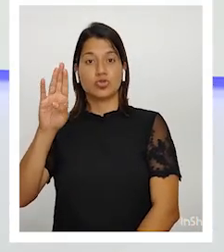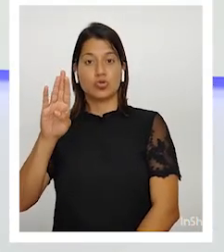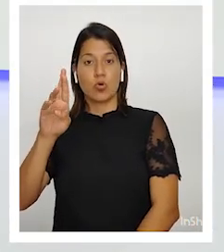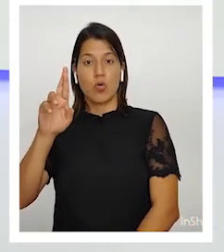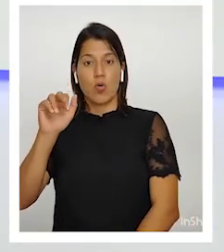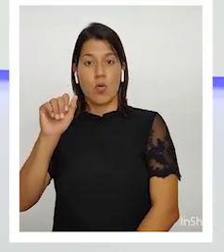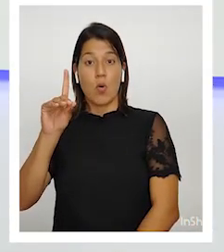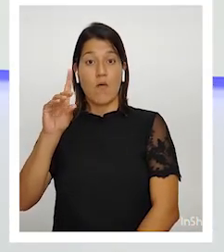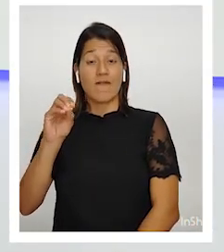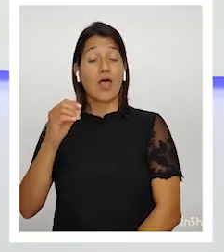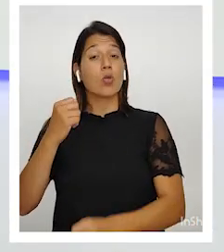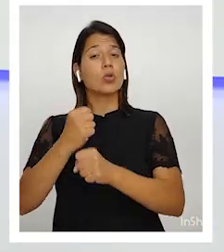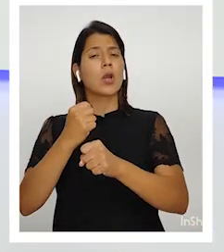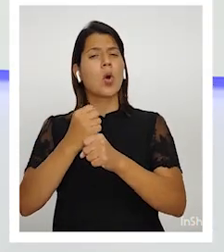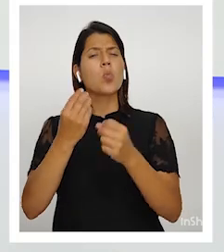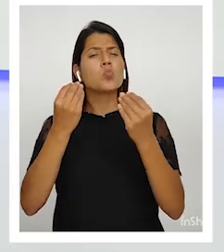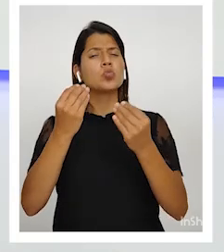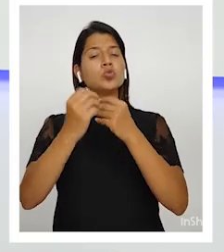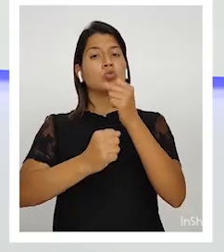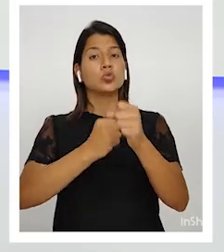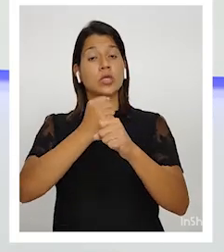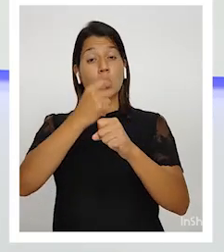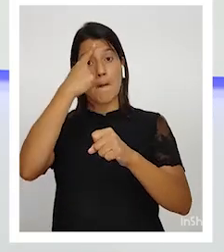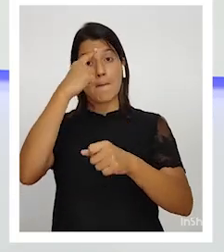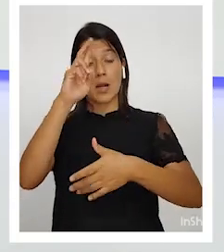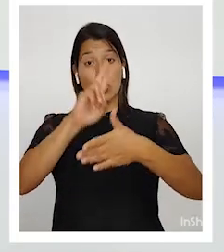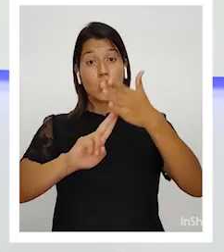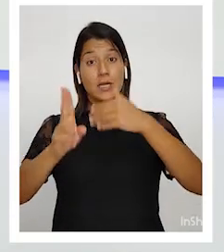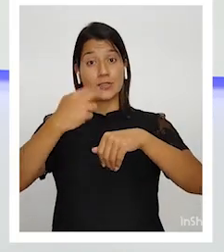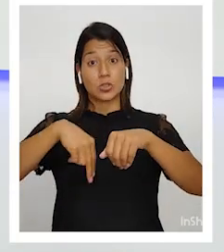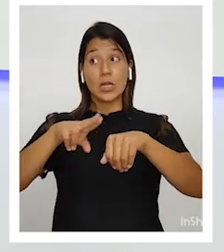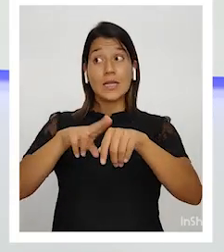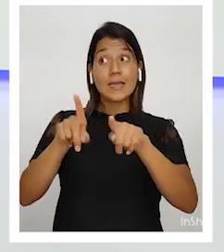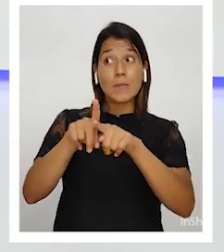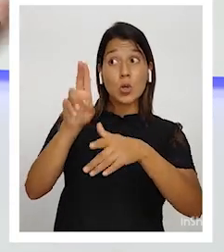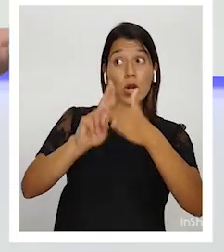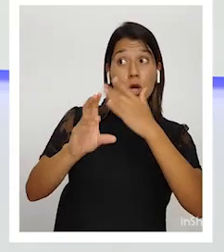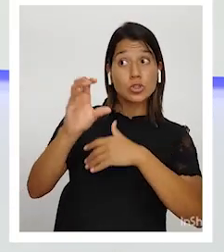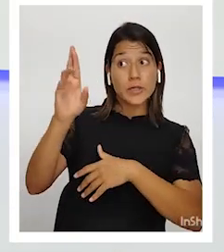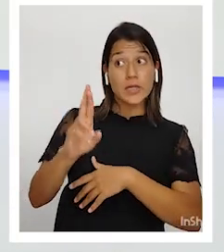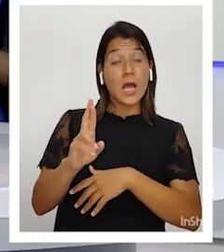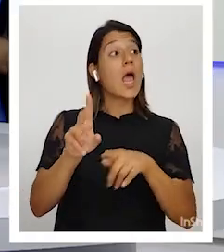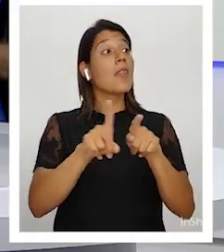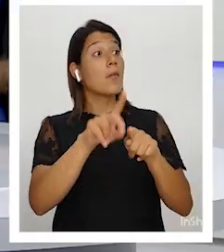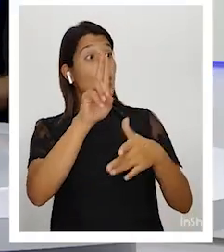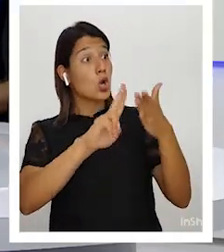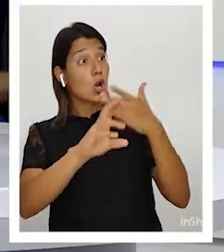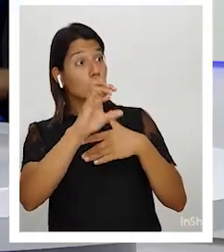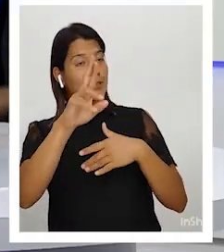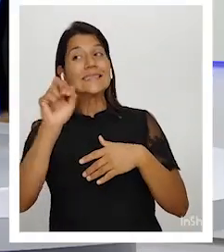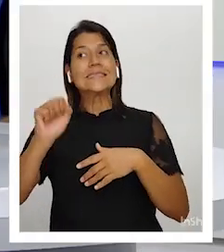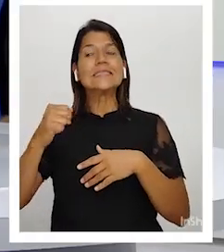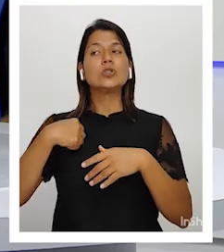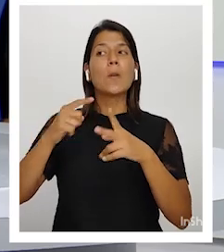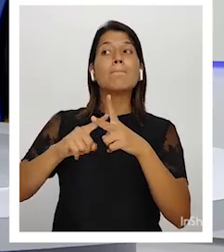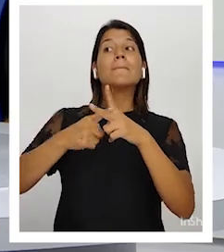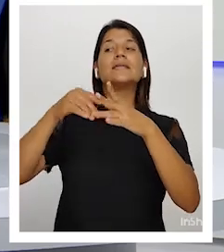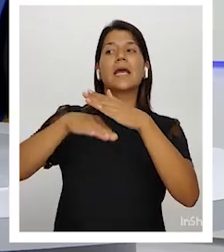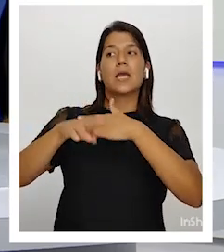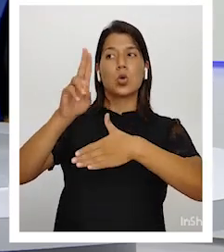para la Universidad Nacional. Y de Costa Rica también. Y en la Universidad de Costa Rica también. Empecé en la de Costa Rica.